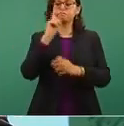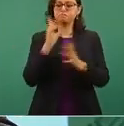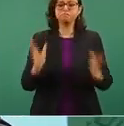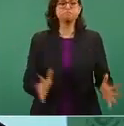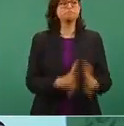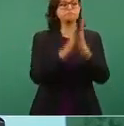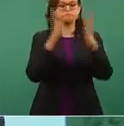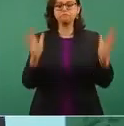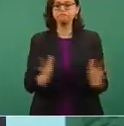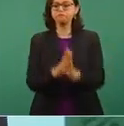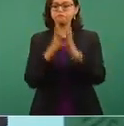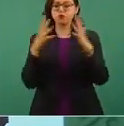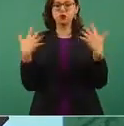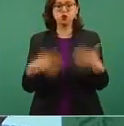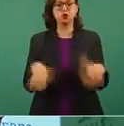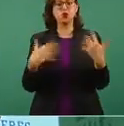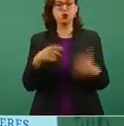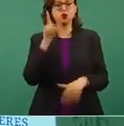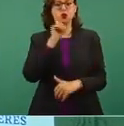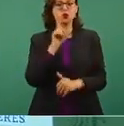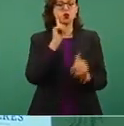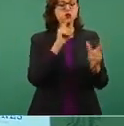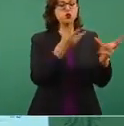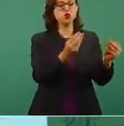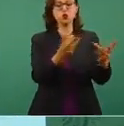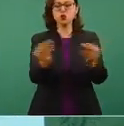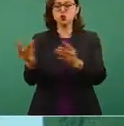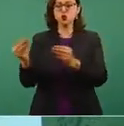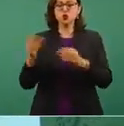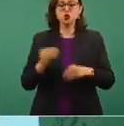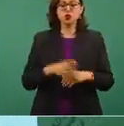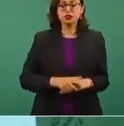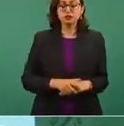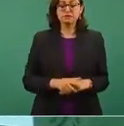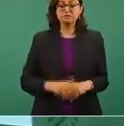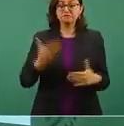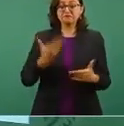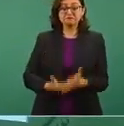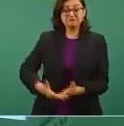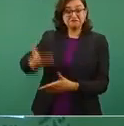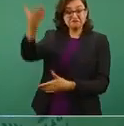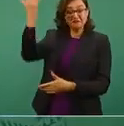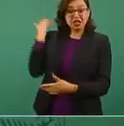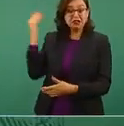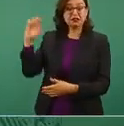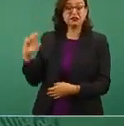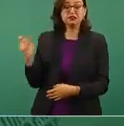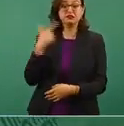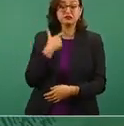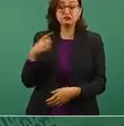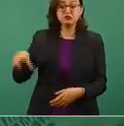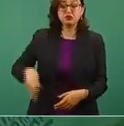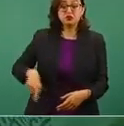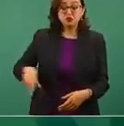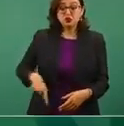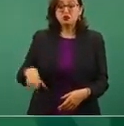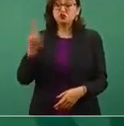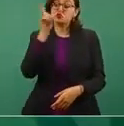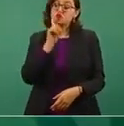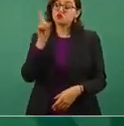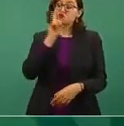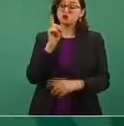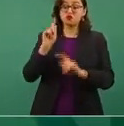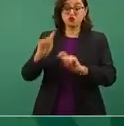nunca una mujer había desempeñado el cargo de